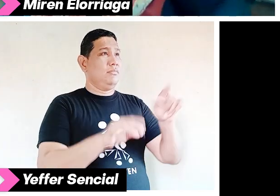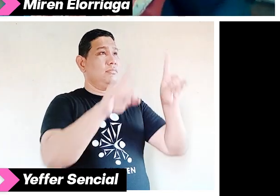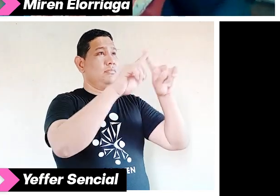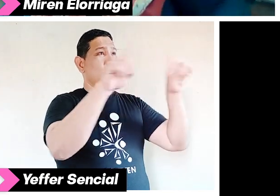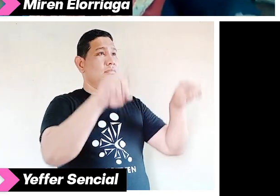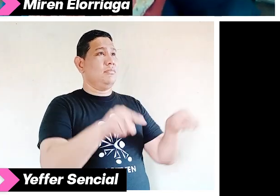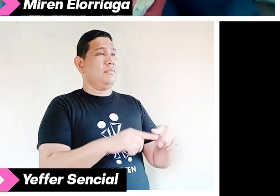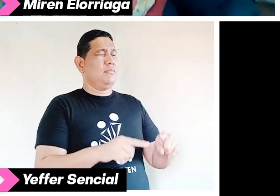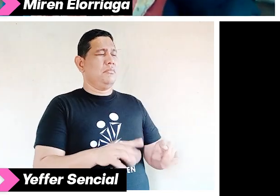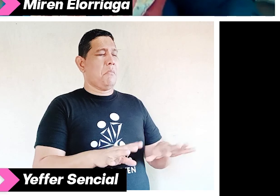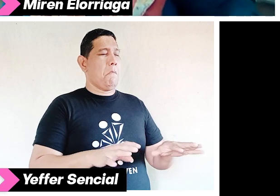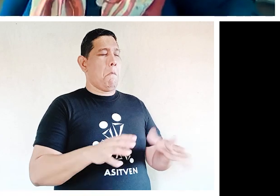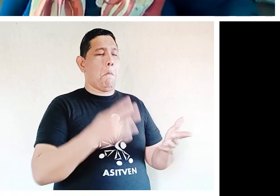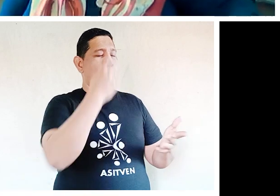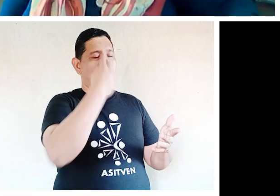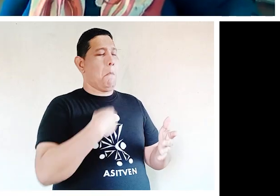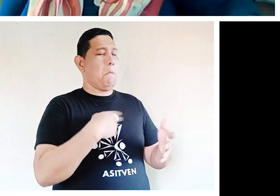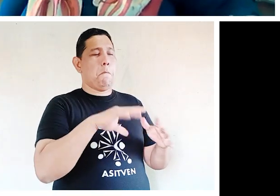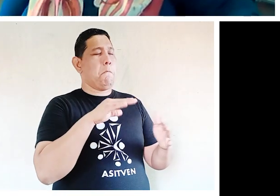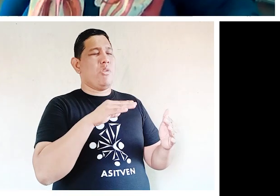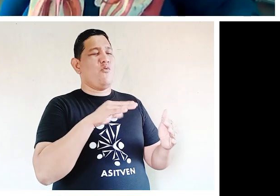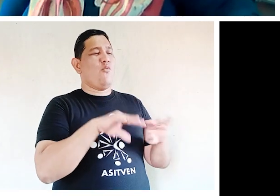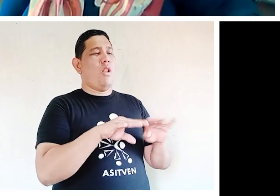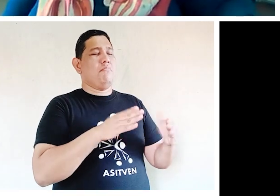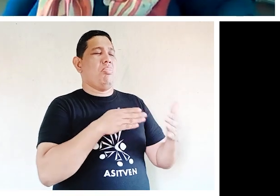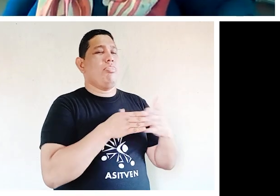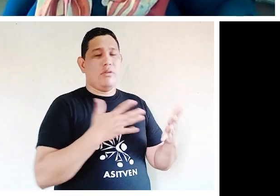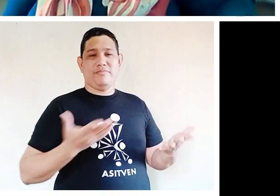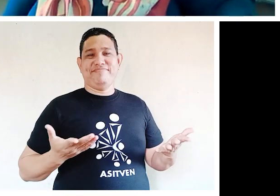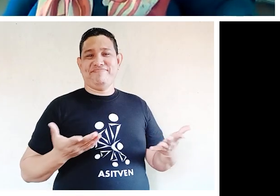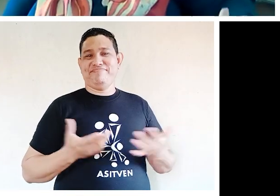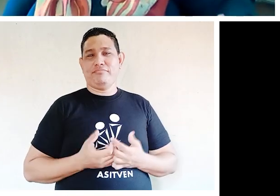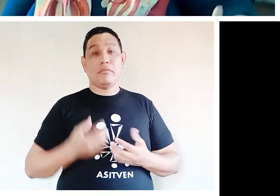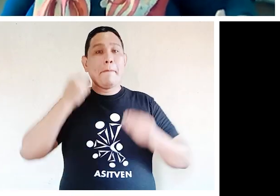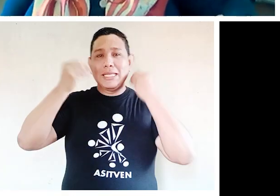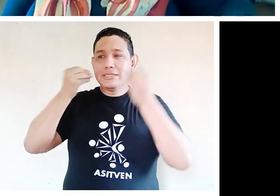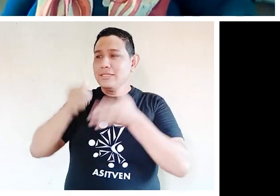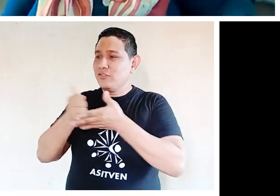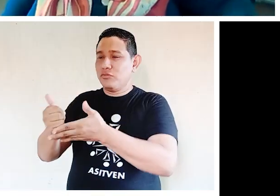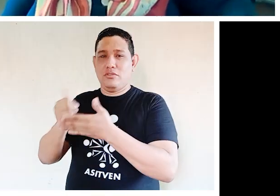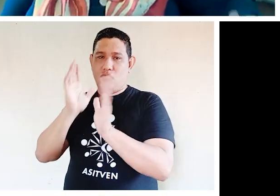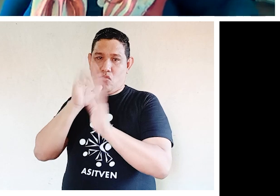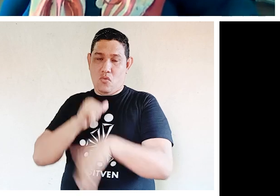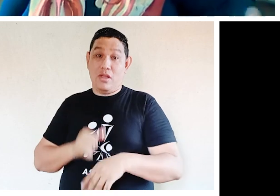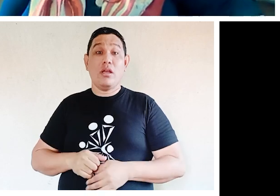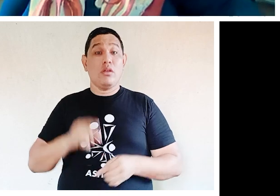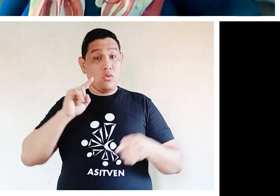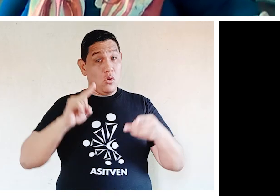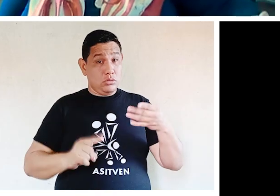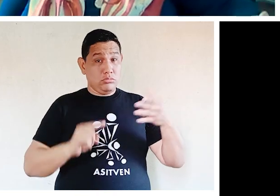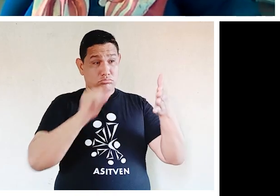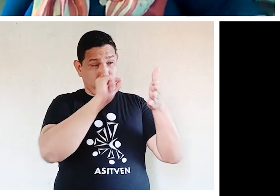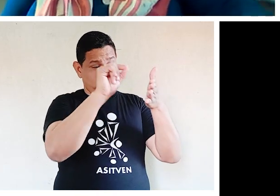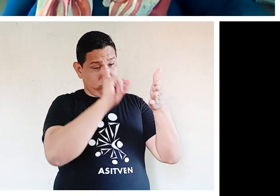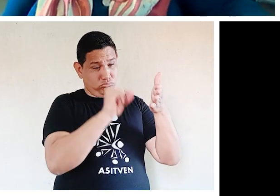para esa persona ciega. Entonces, hay una serie de especificaciones que, si se quieren, no